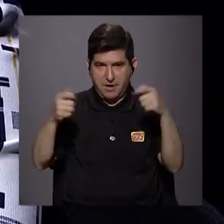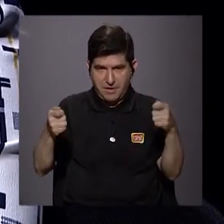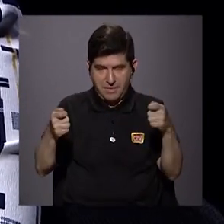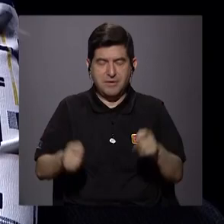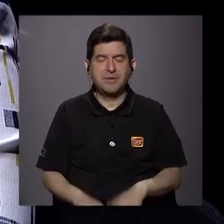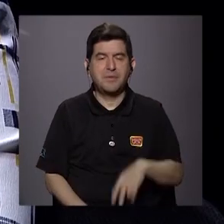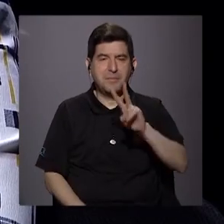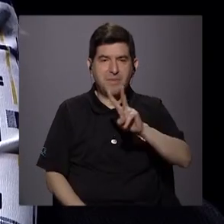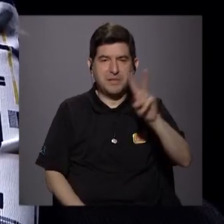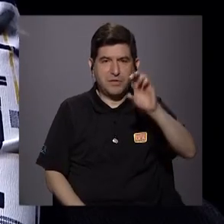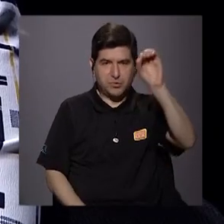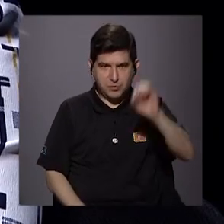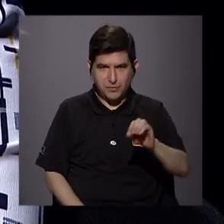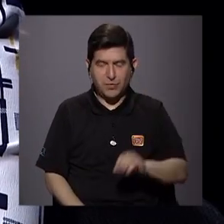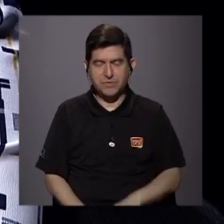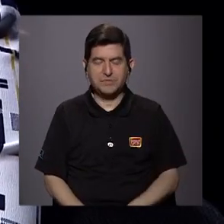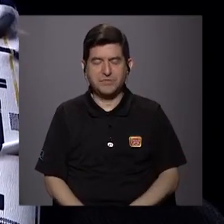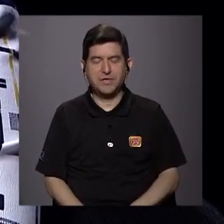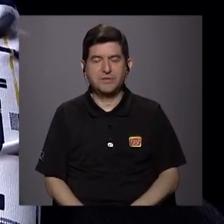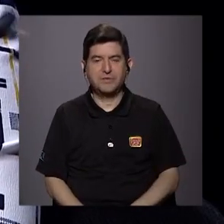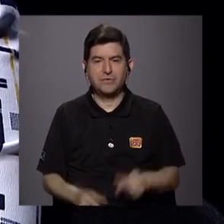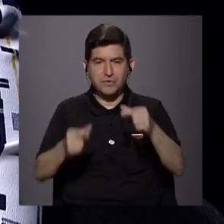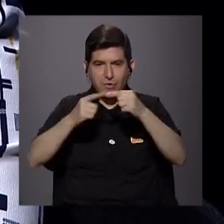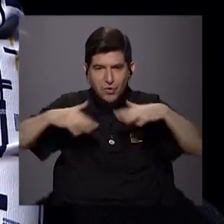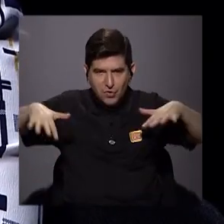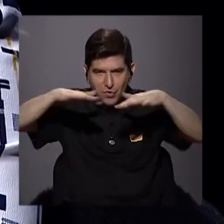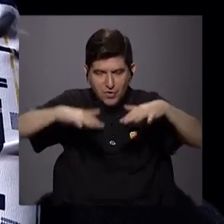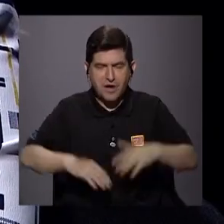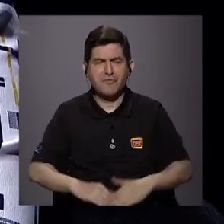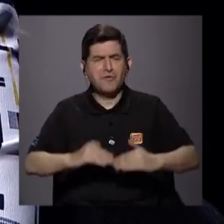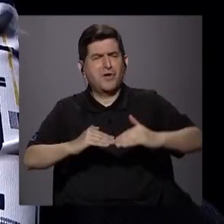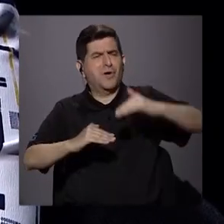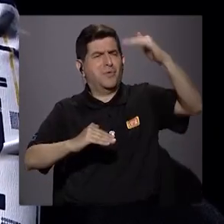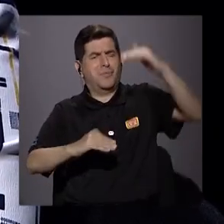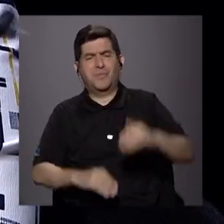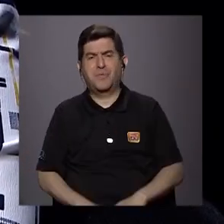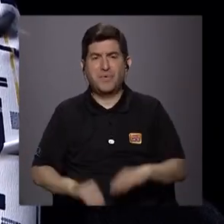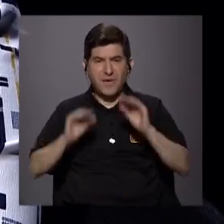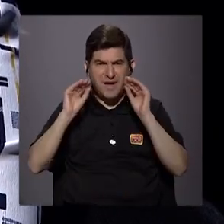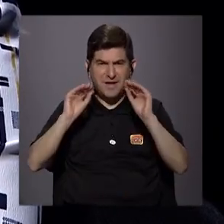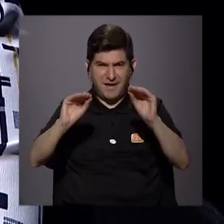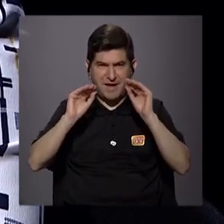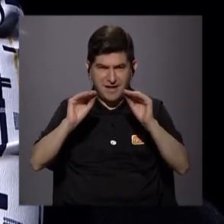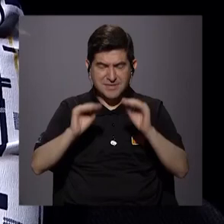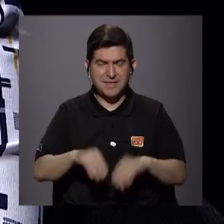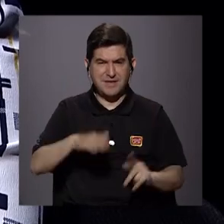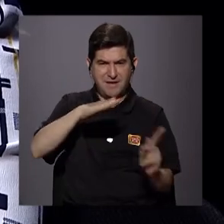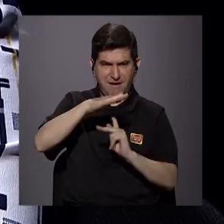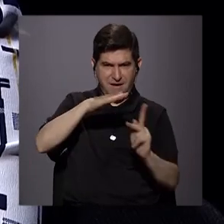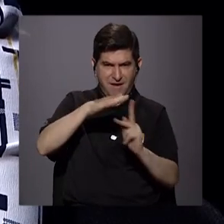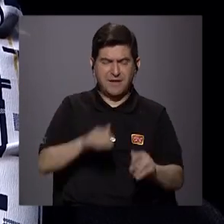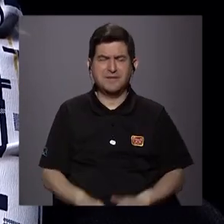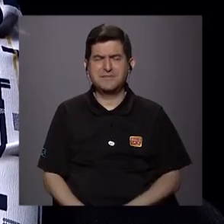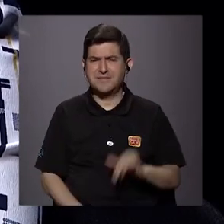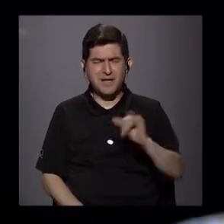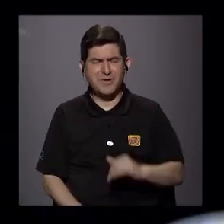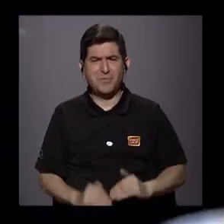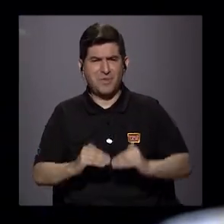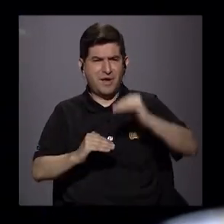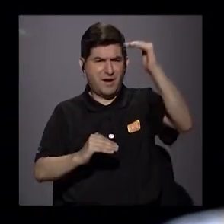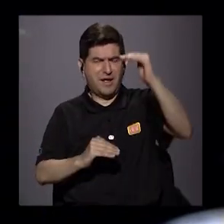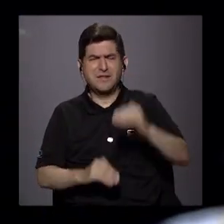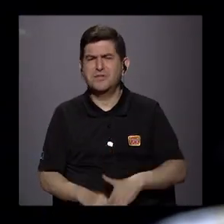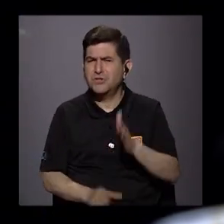desempleo del 22%, tenemos geografía que tiene desempleos muy elevados, enseñanza preescolar tiene desempleos muy elevados,